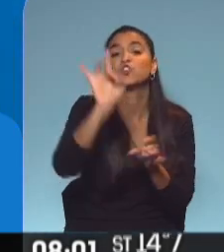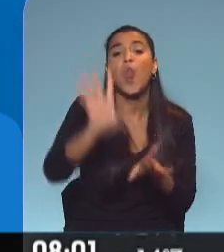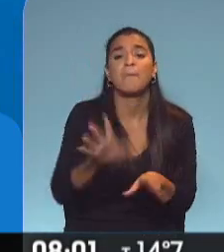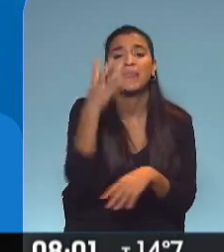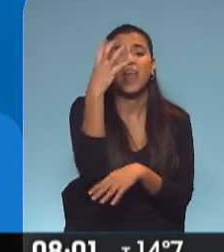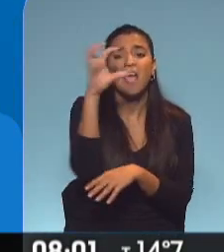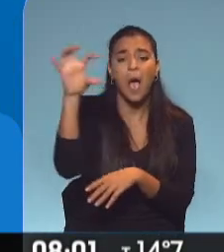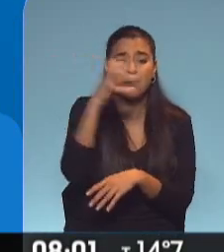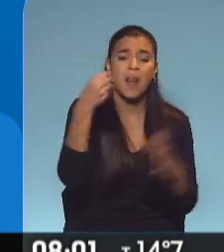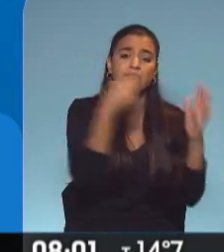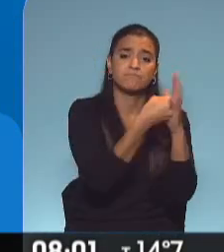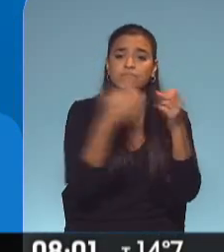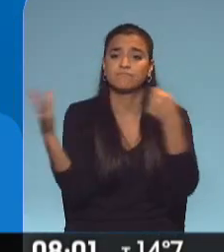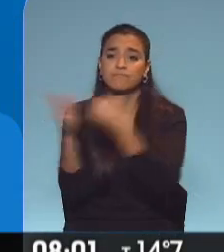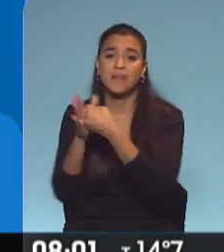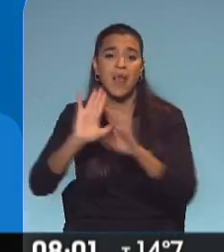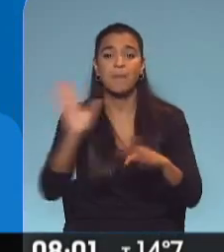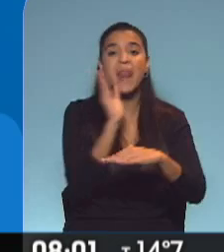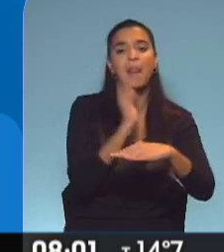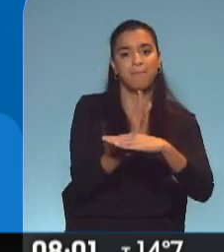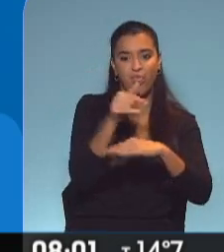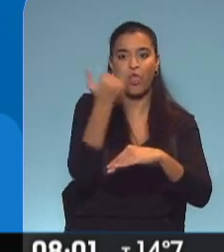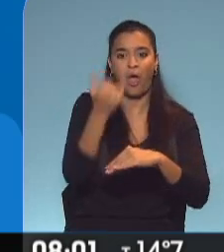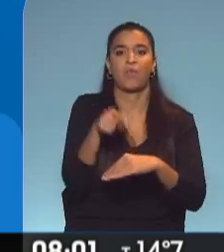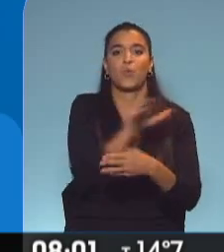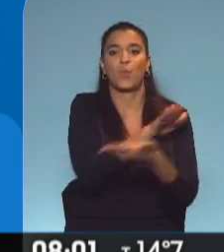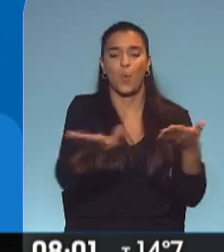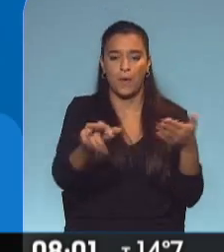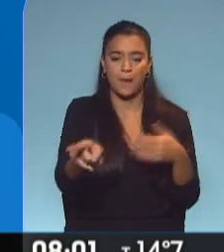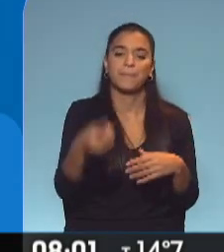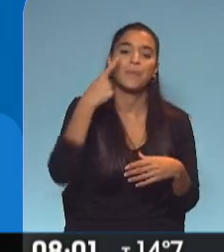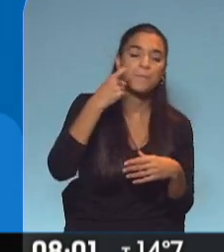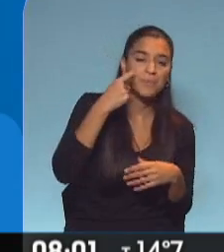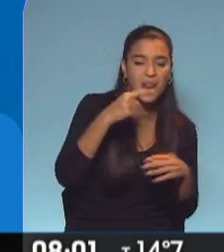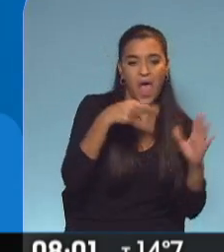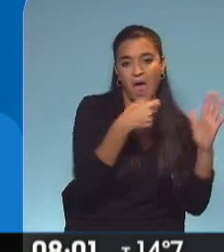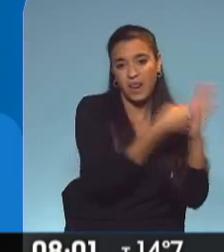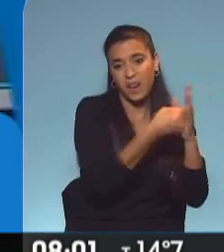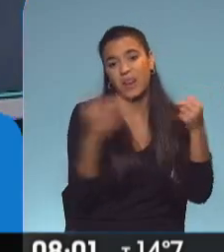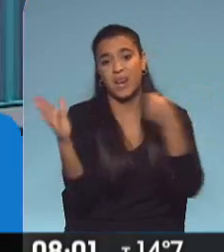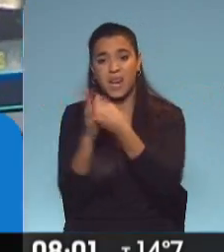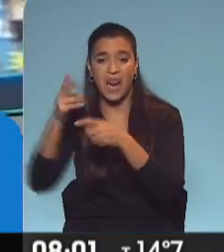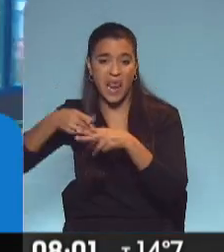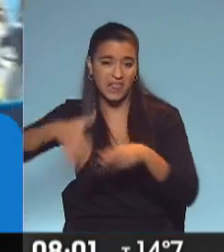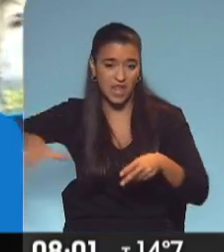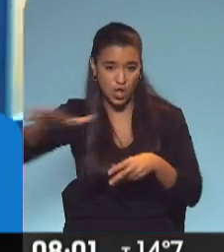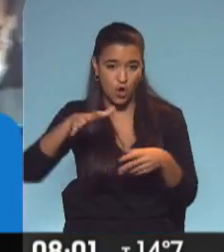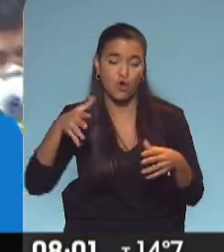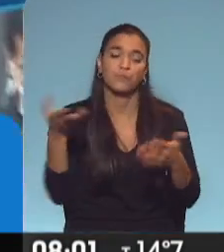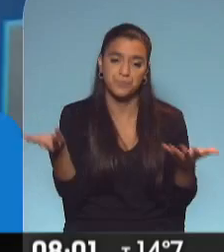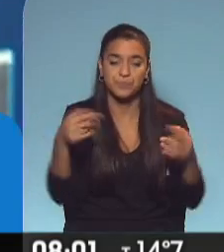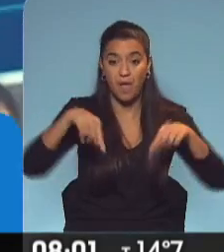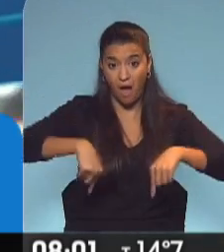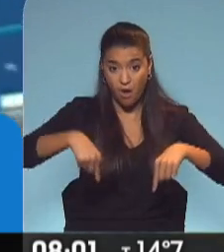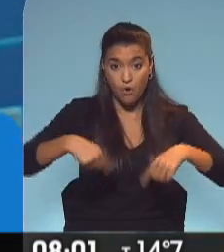se instalaban en las cabeceras. Estamos hablando de este ramal que hace Pilar con Retiro, que une Pilar-Retiro. Bueno,